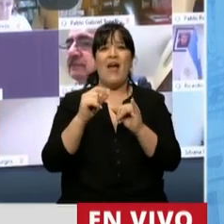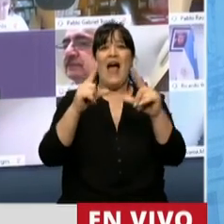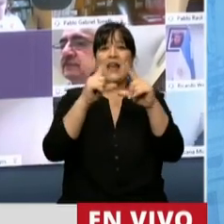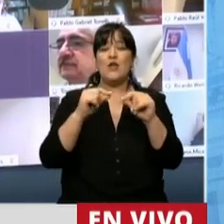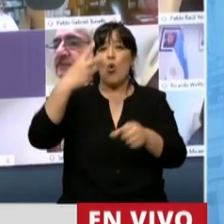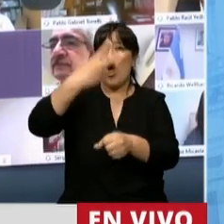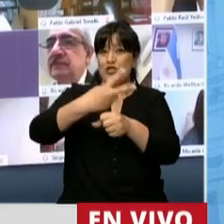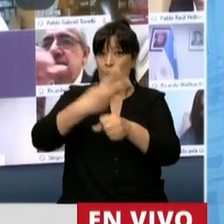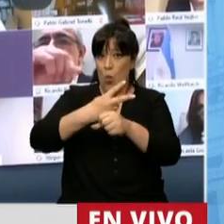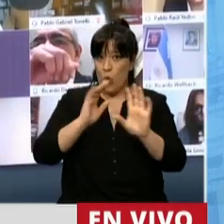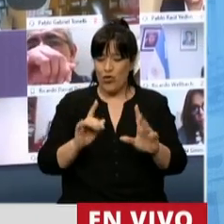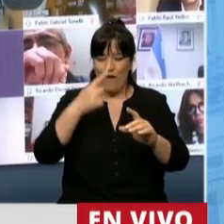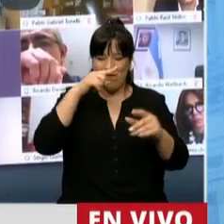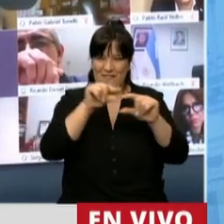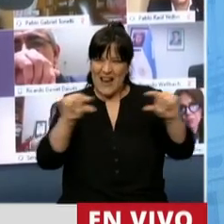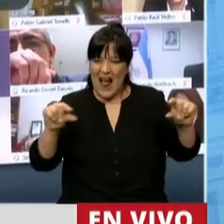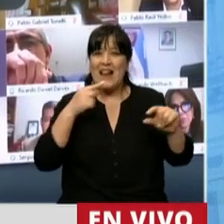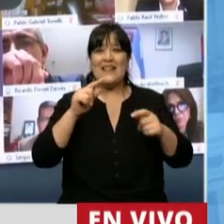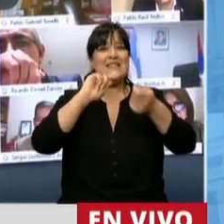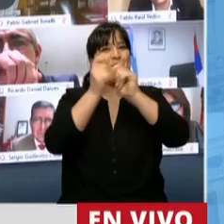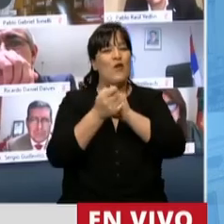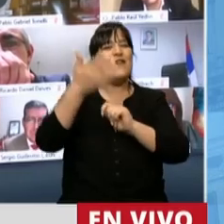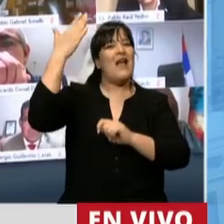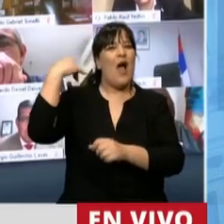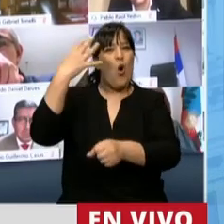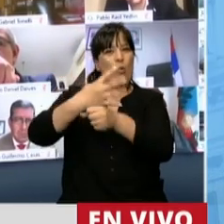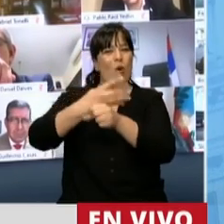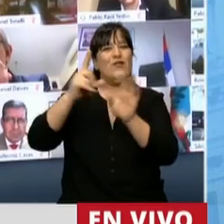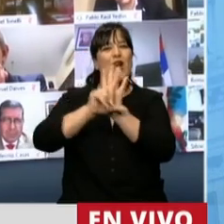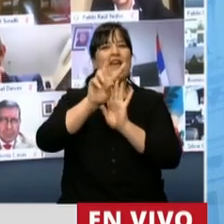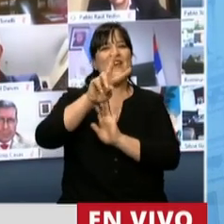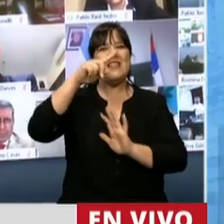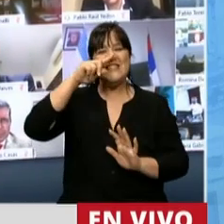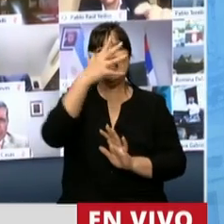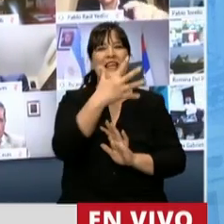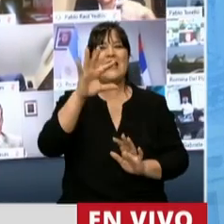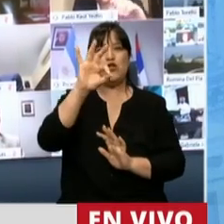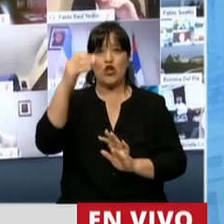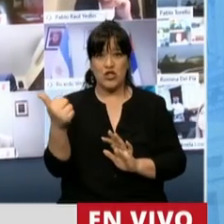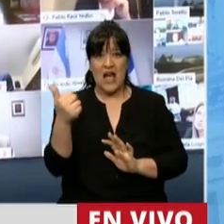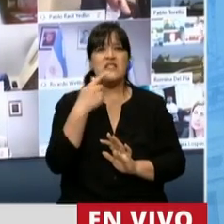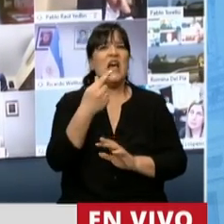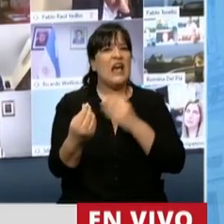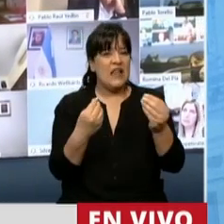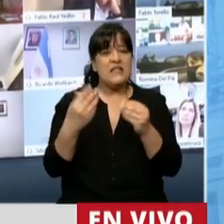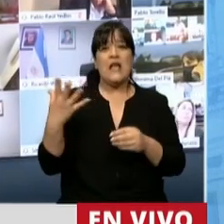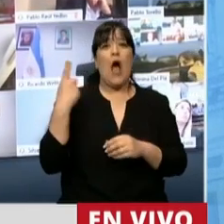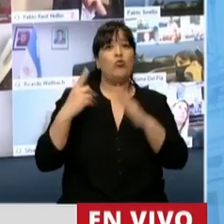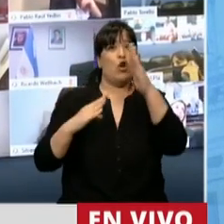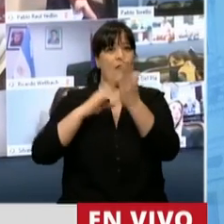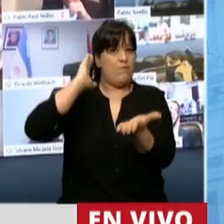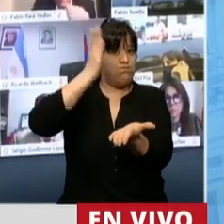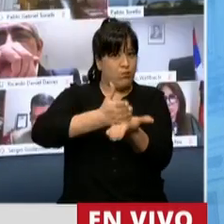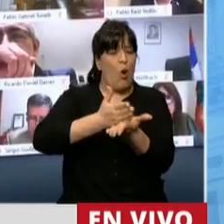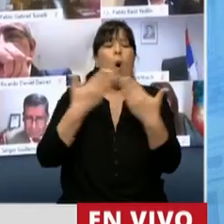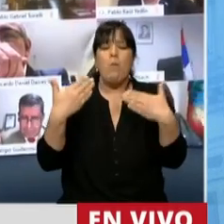artículo segundo de este proyecto que modifica el artículo 4 de la ley 27.506 se establece que la autoridad de aplicación